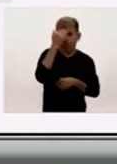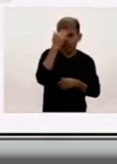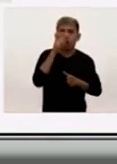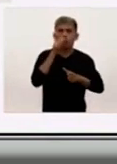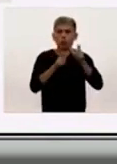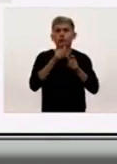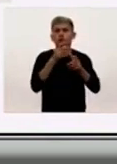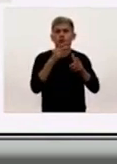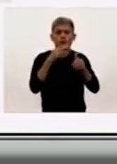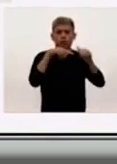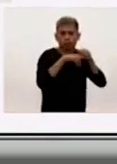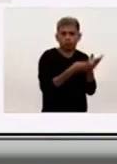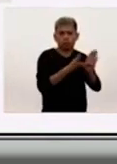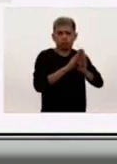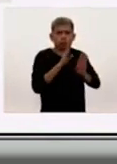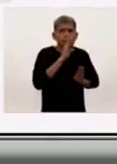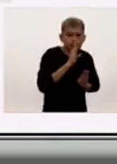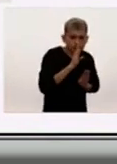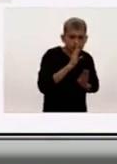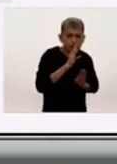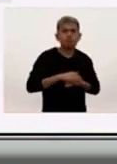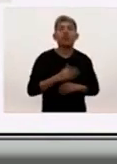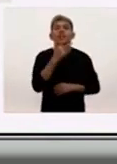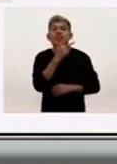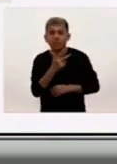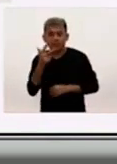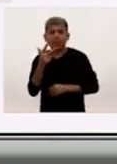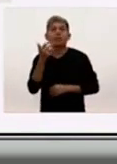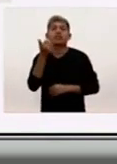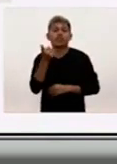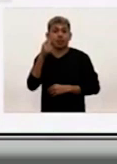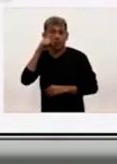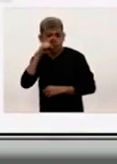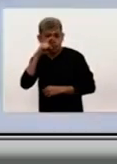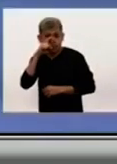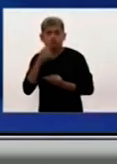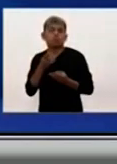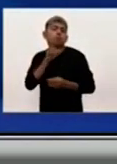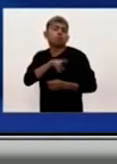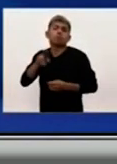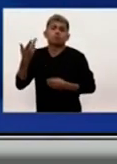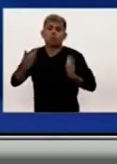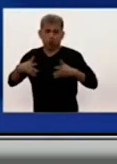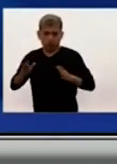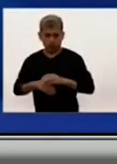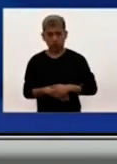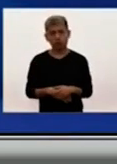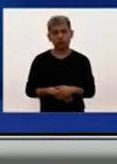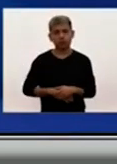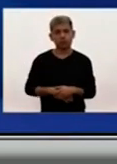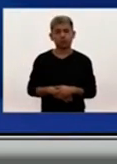permanecen internadas en terapia intensiva y 367 en camas generales.